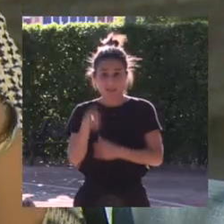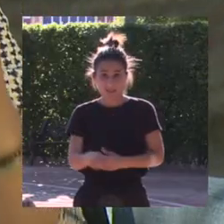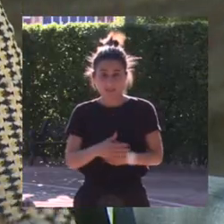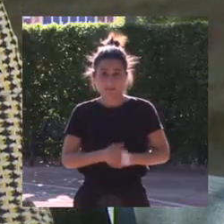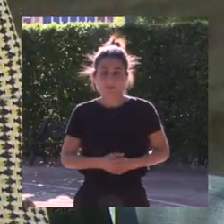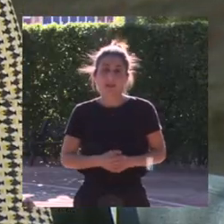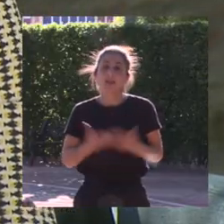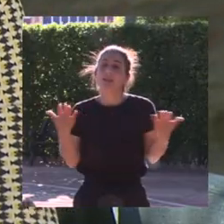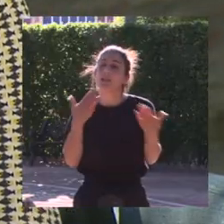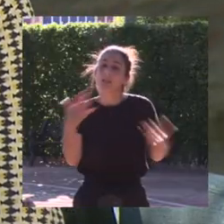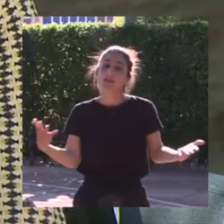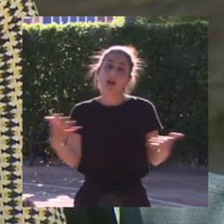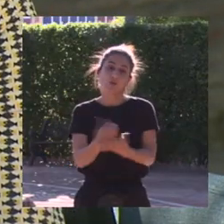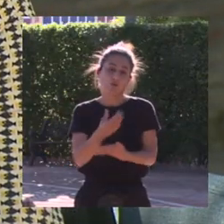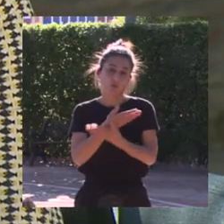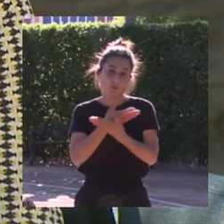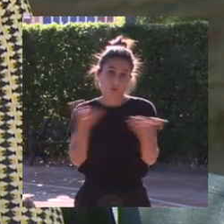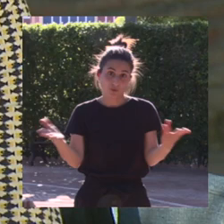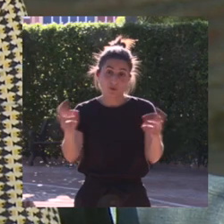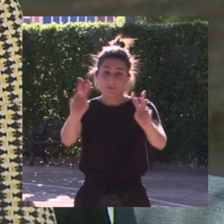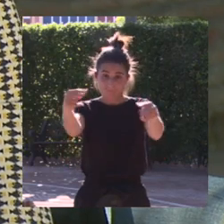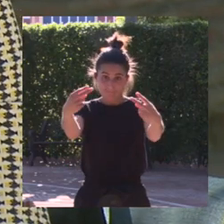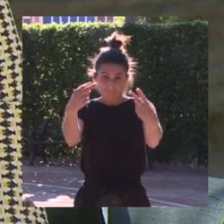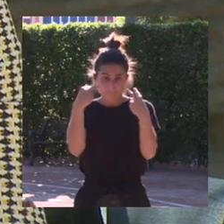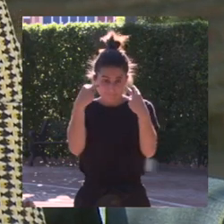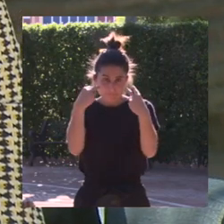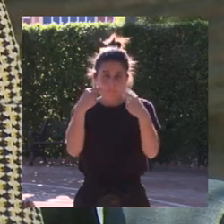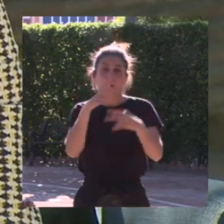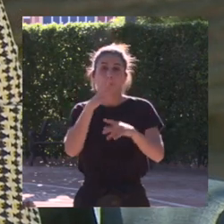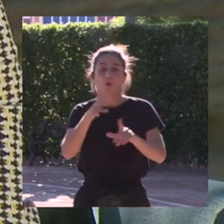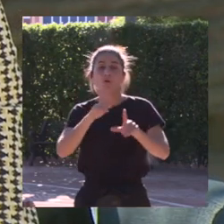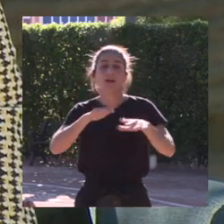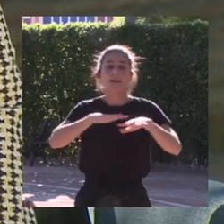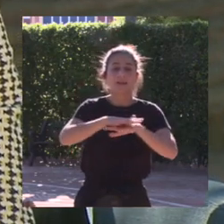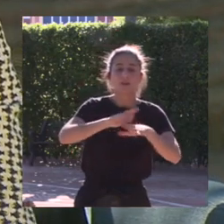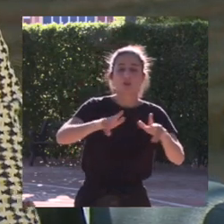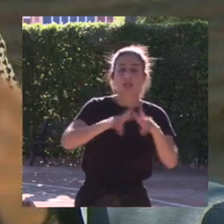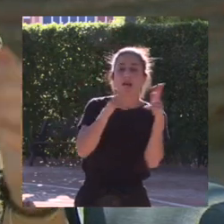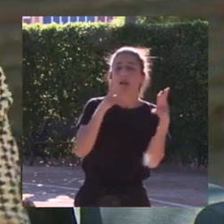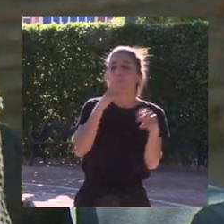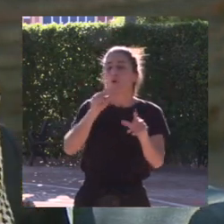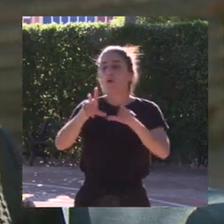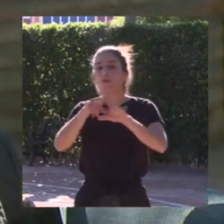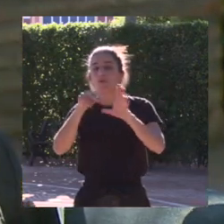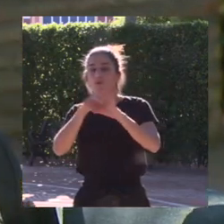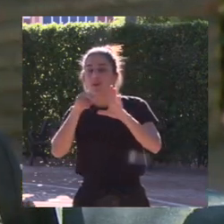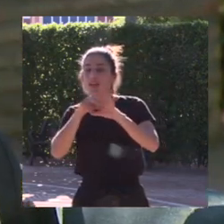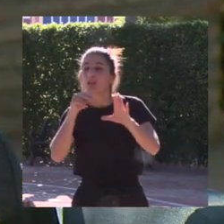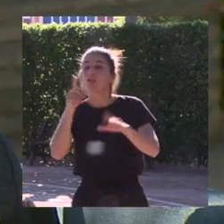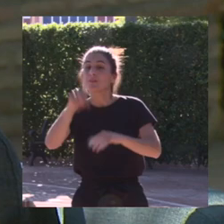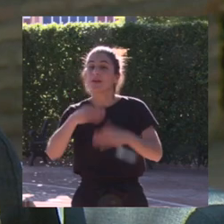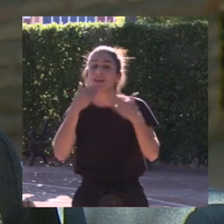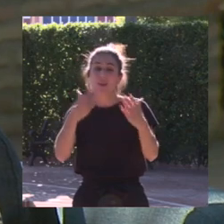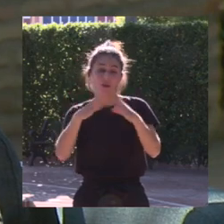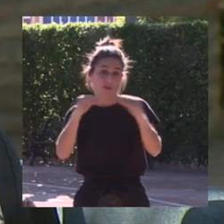gracias a todos vosotros que nos estáis siguiendo por las redes por el vídeo y gracias a la universidad